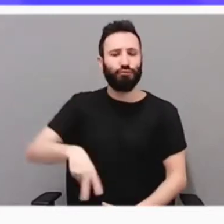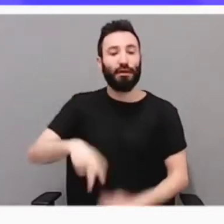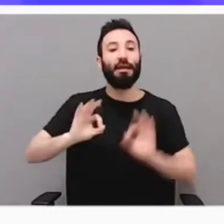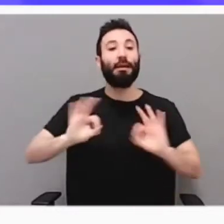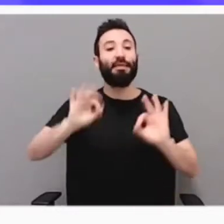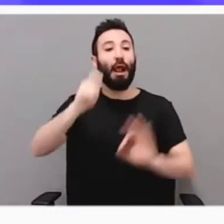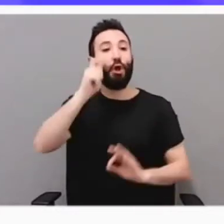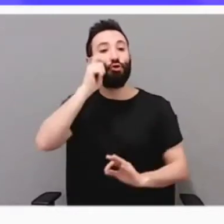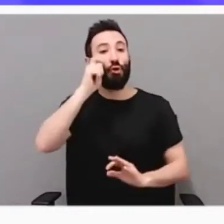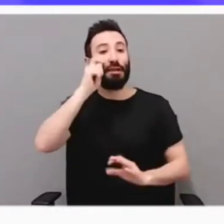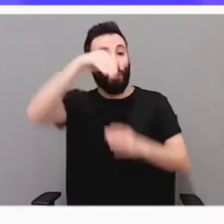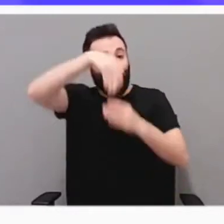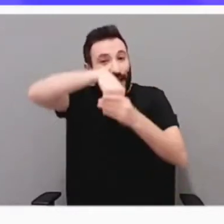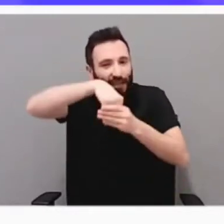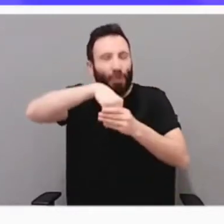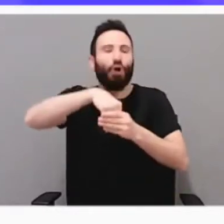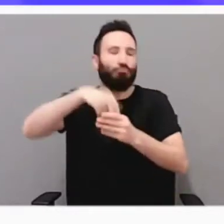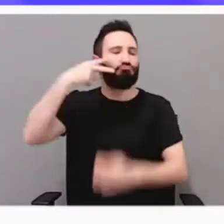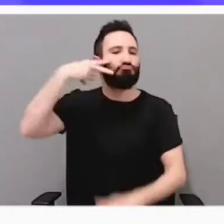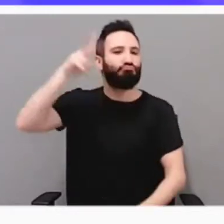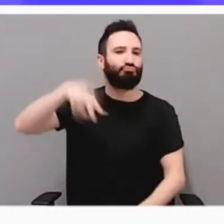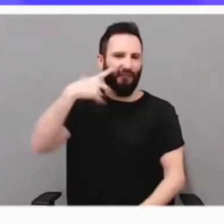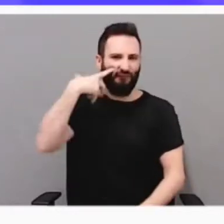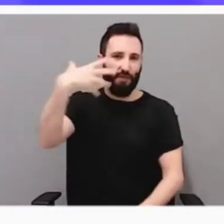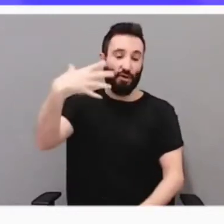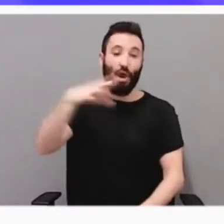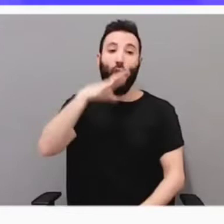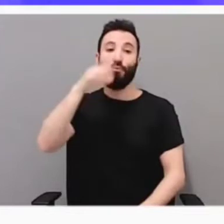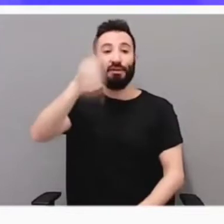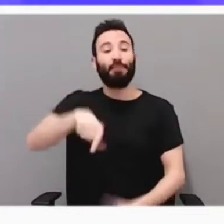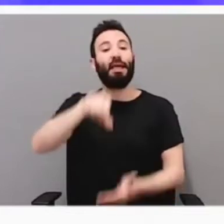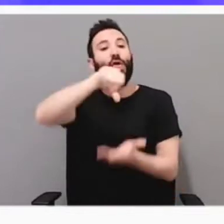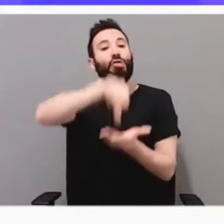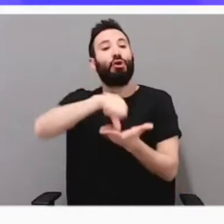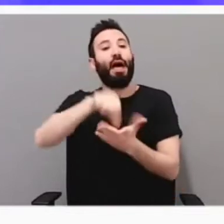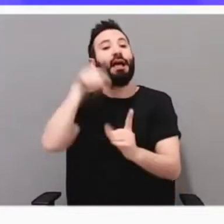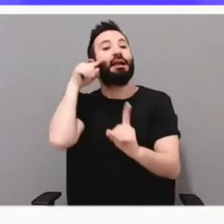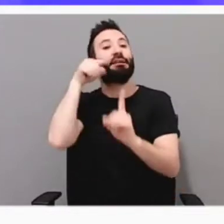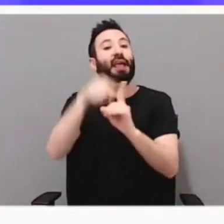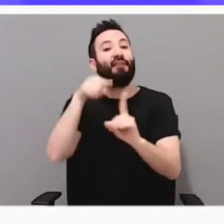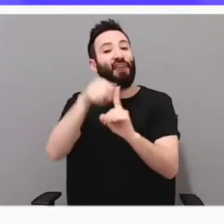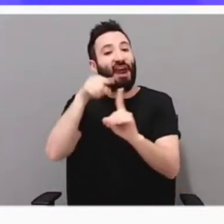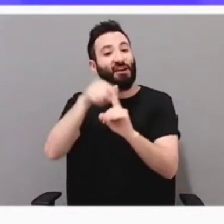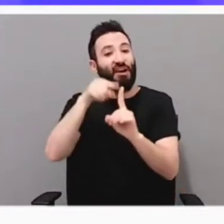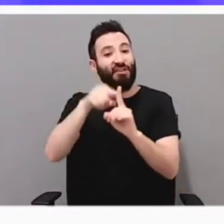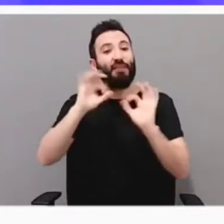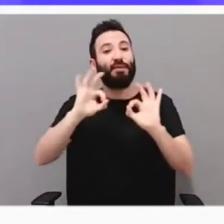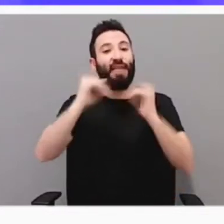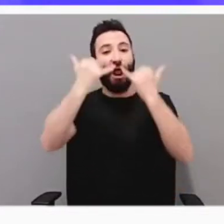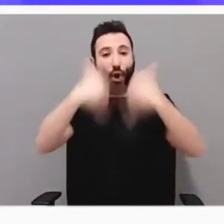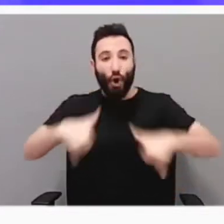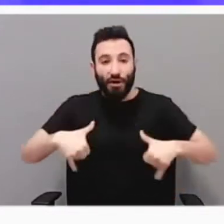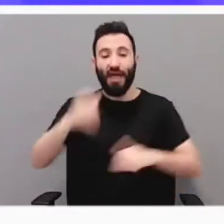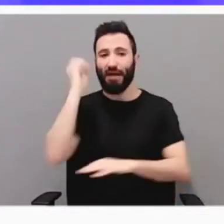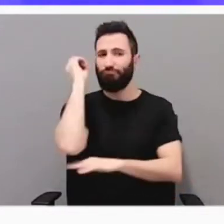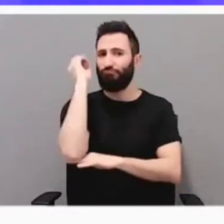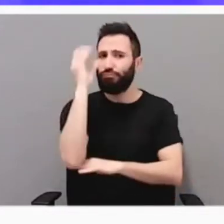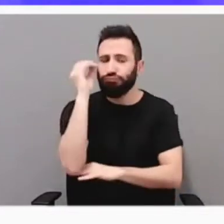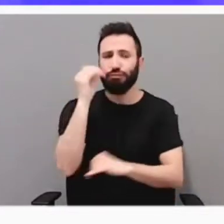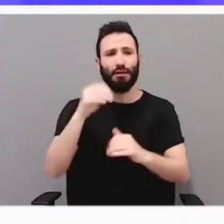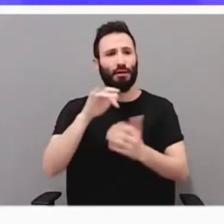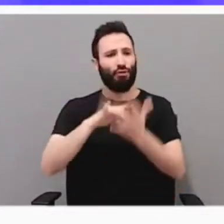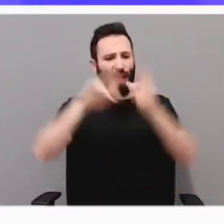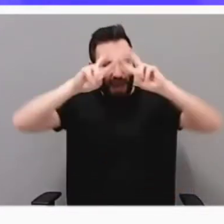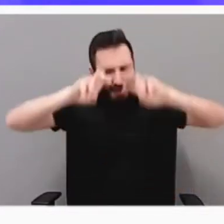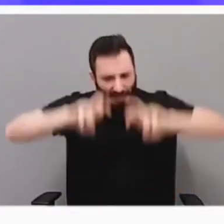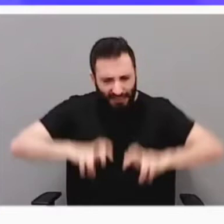interior, también porque nos posiciona en un lugar de referencia a la celebración de jornadas y eventos de análisis y reflexión sobre